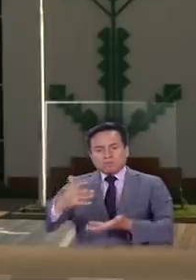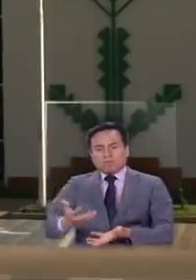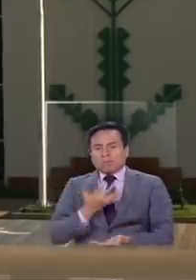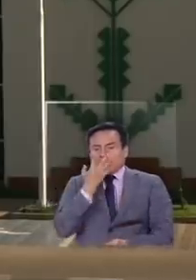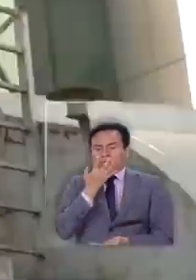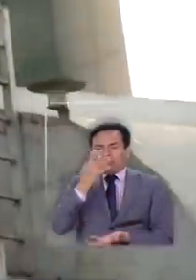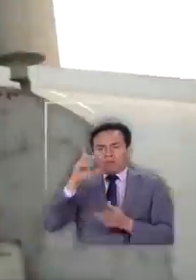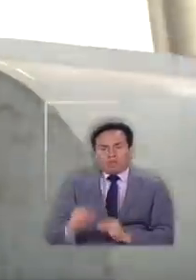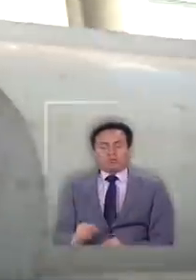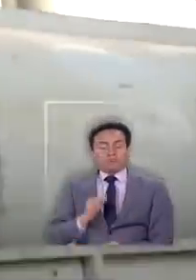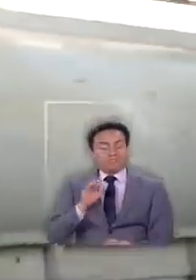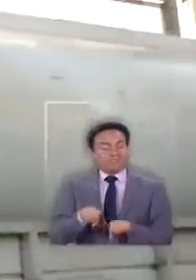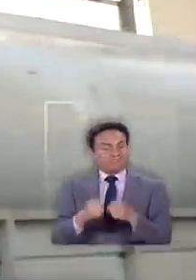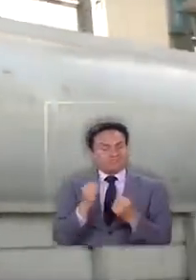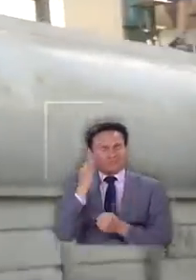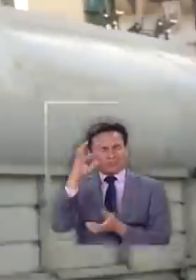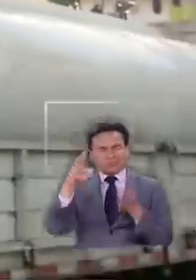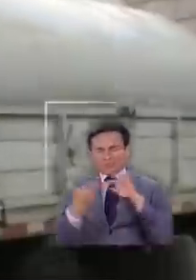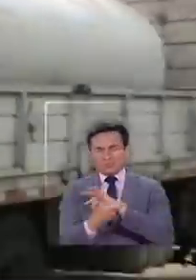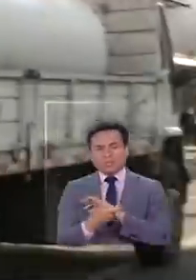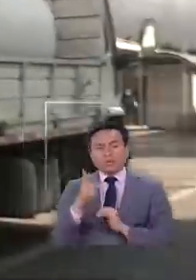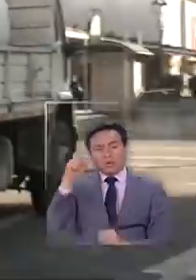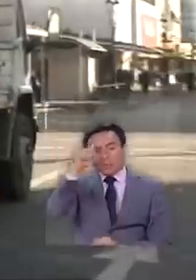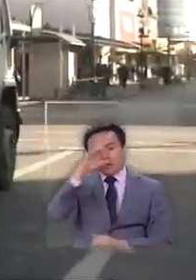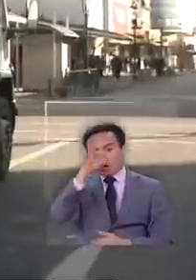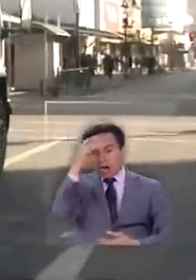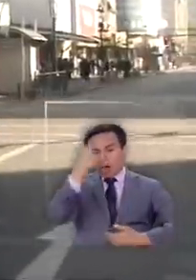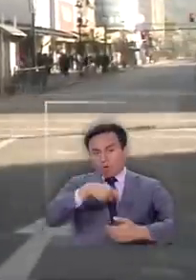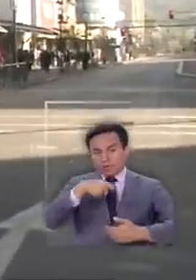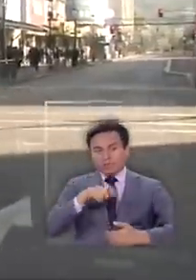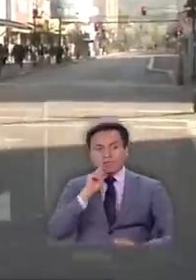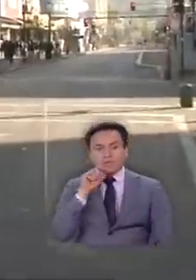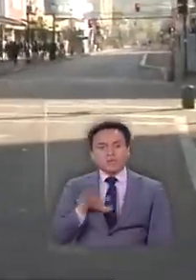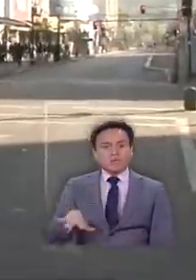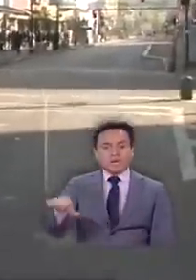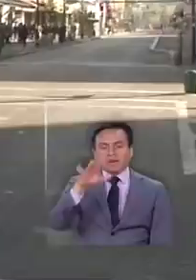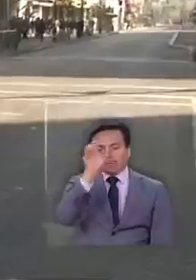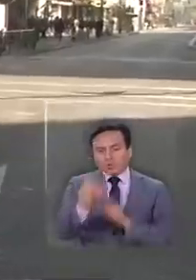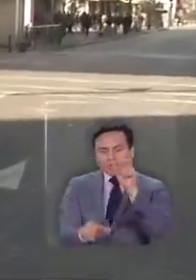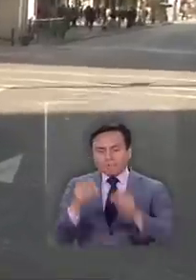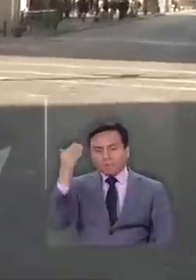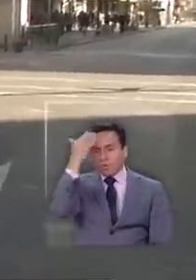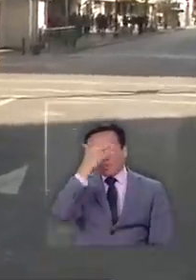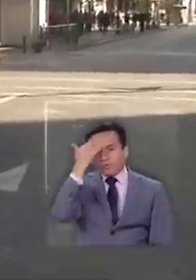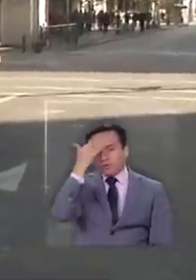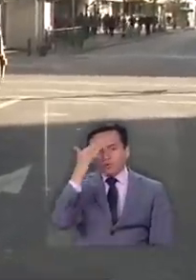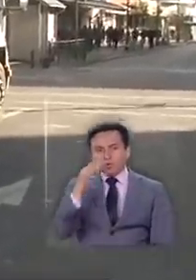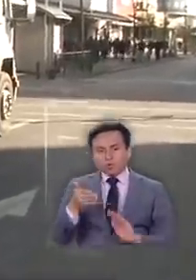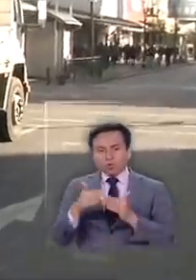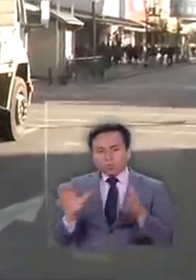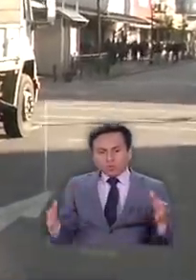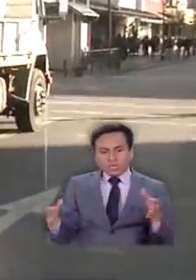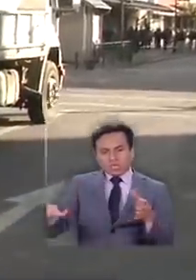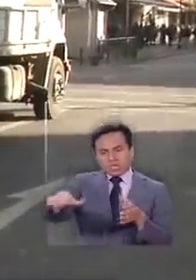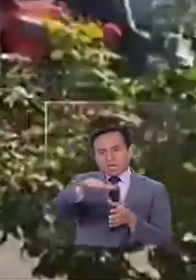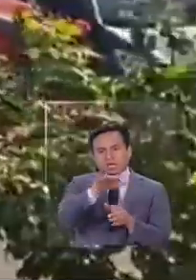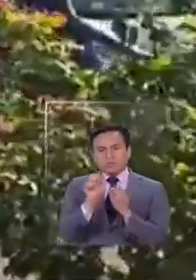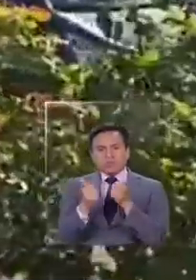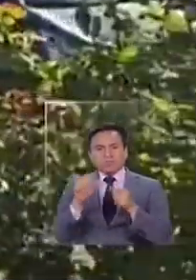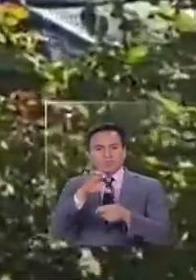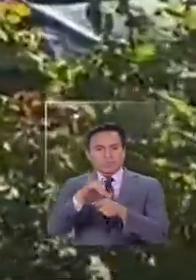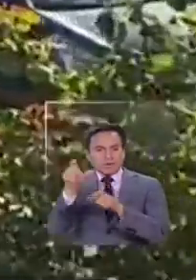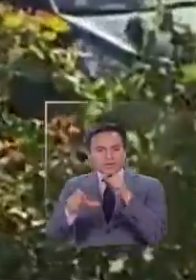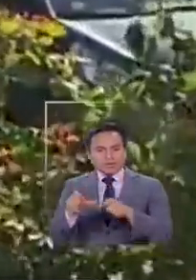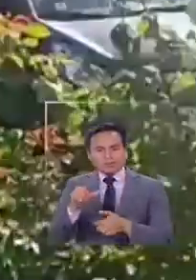y eso va a ser un desastre complejo panorama en la Araucanía y el que mantiene la preocupación entre la comunidad autoridades y el personal